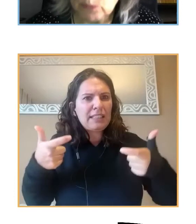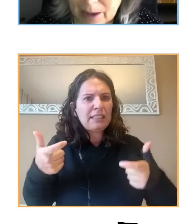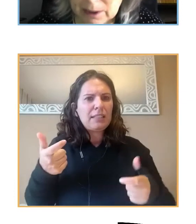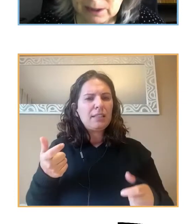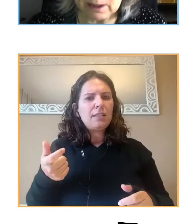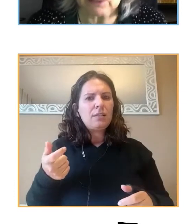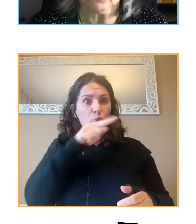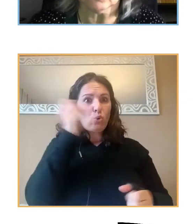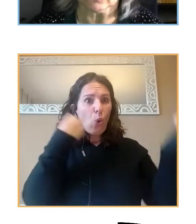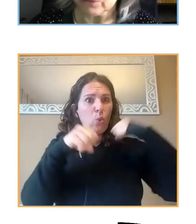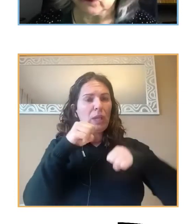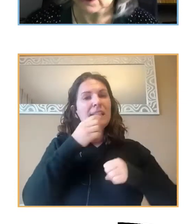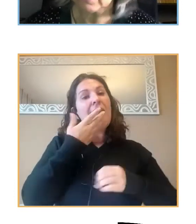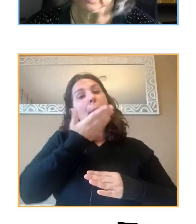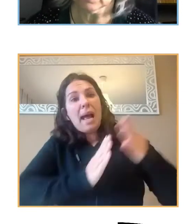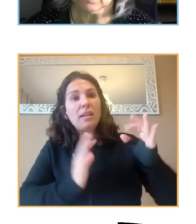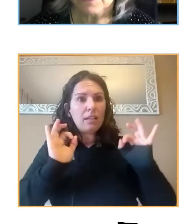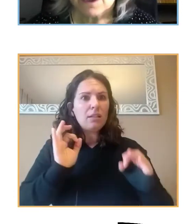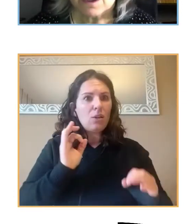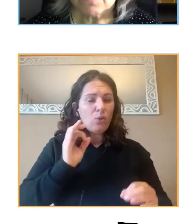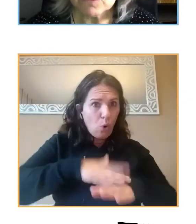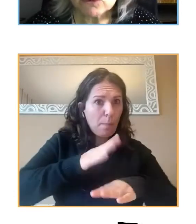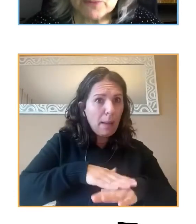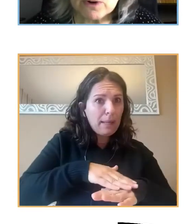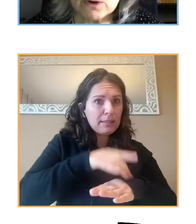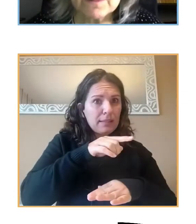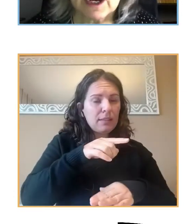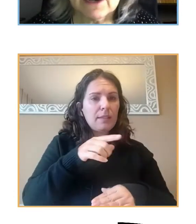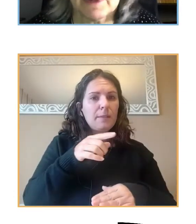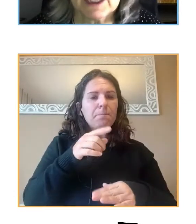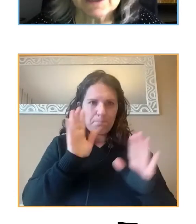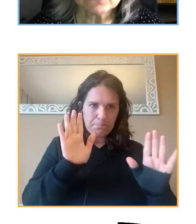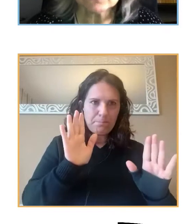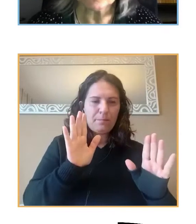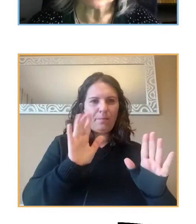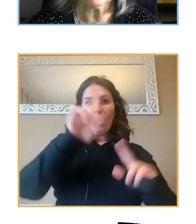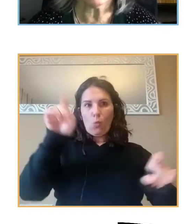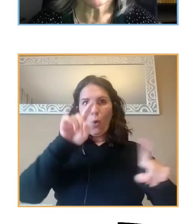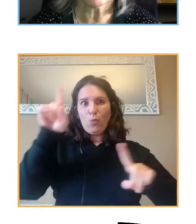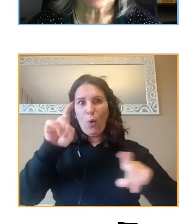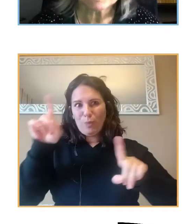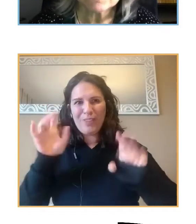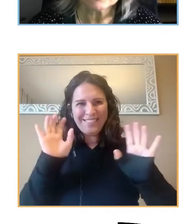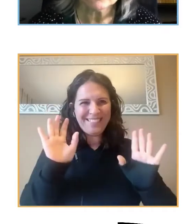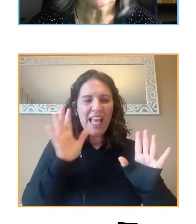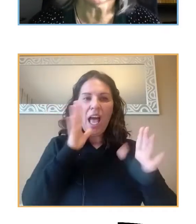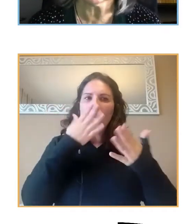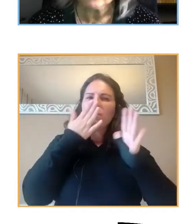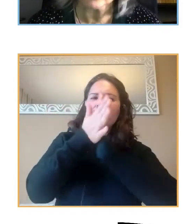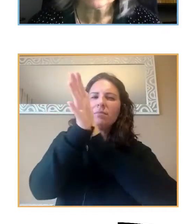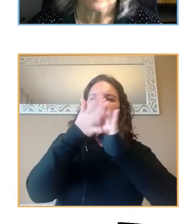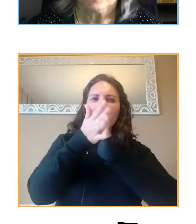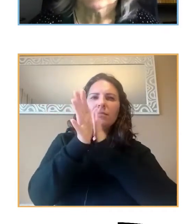culpables de estos rebrotes? Vamos un poco a explicar a continuación qué dicen los